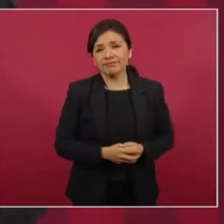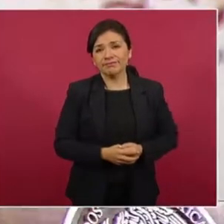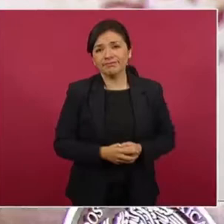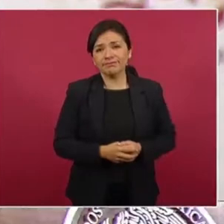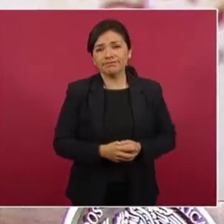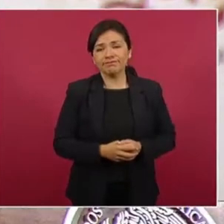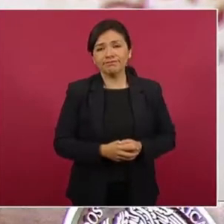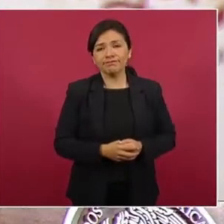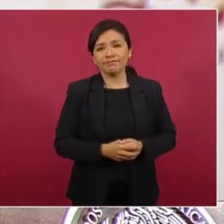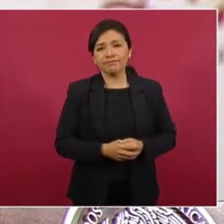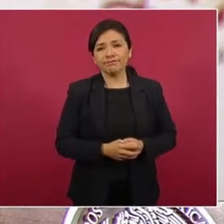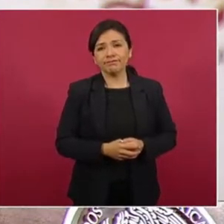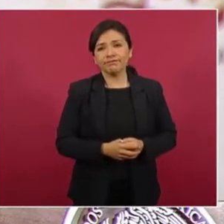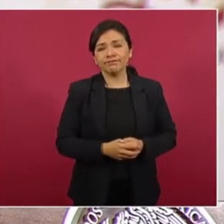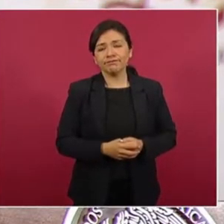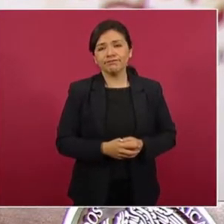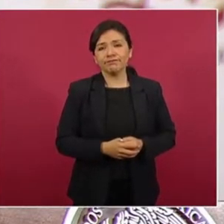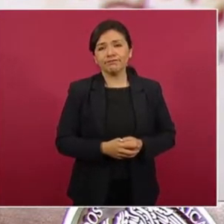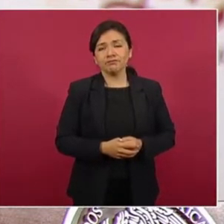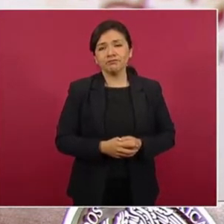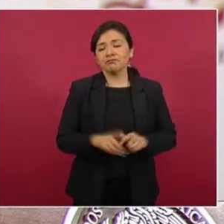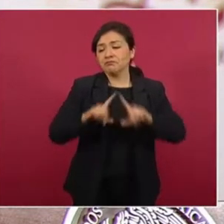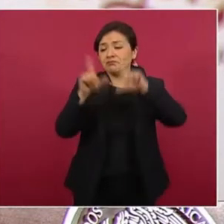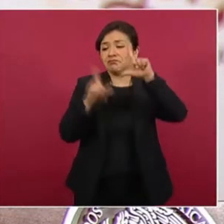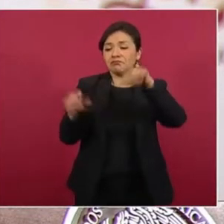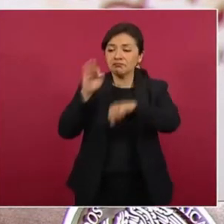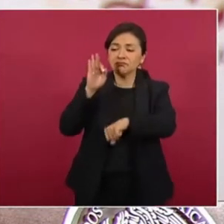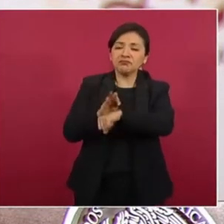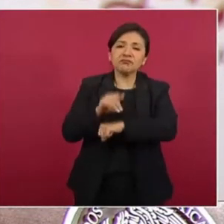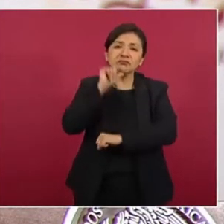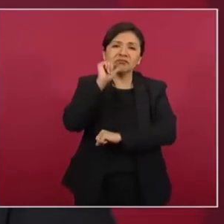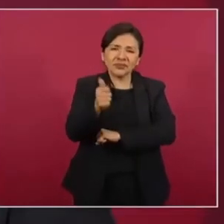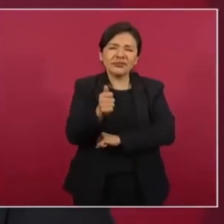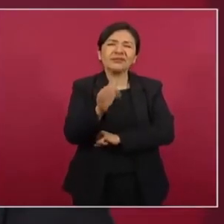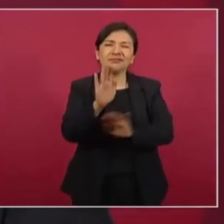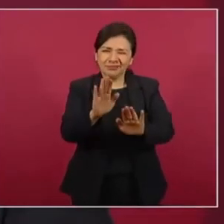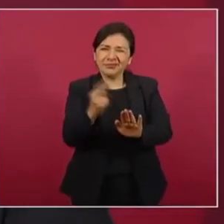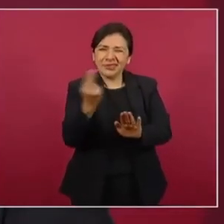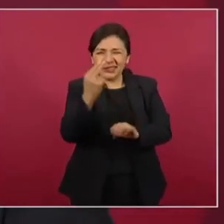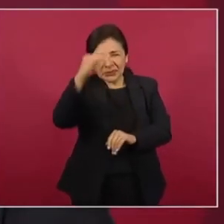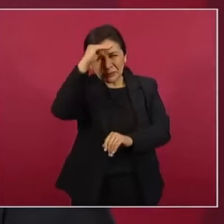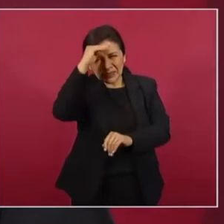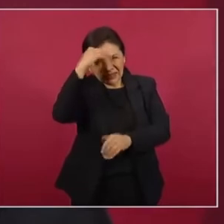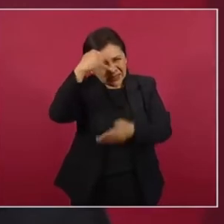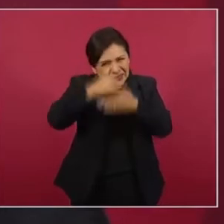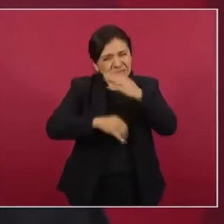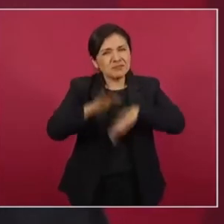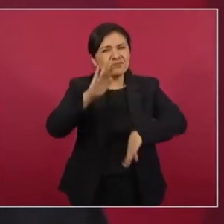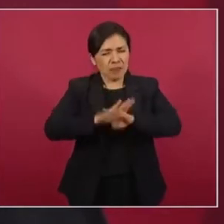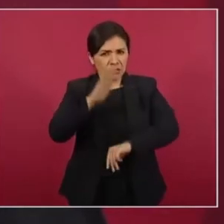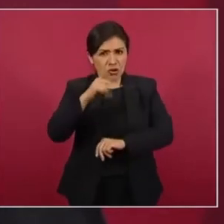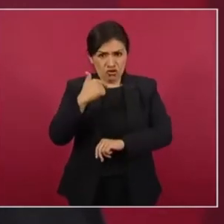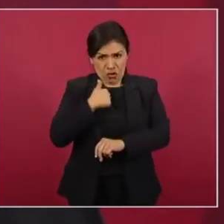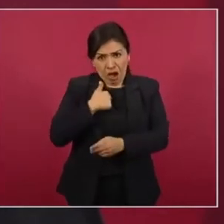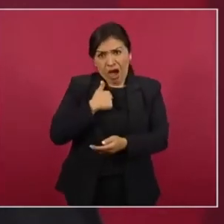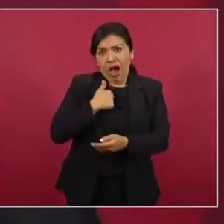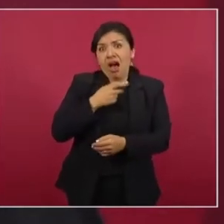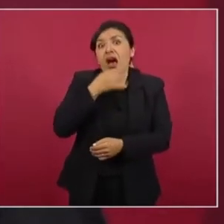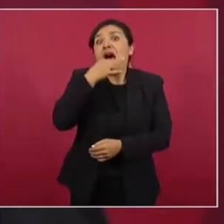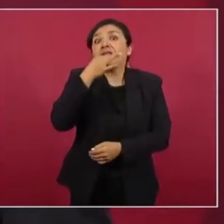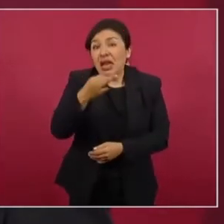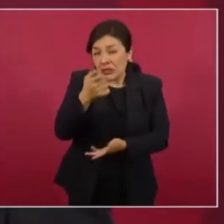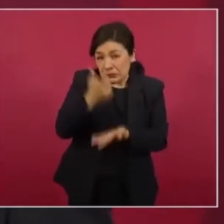a la patria, que lo piensen. No es una amenaza, ni siquiera una